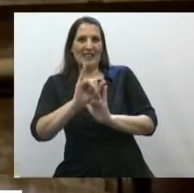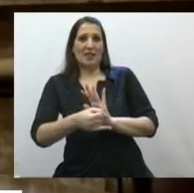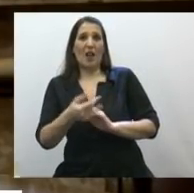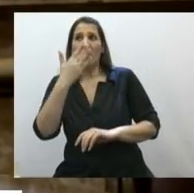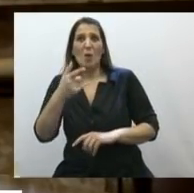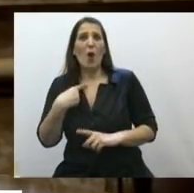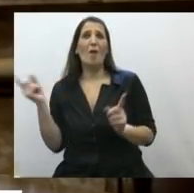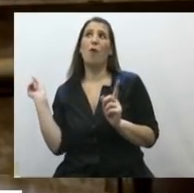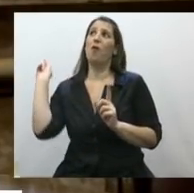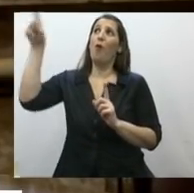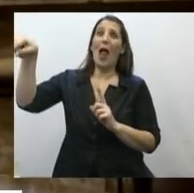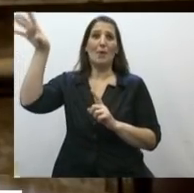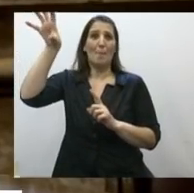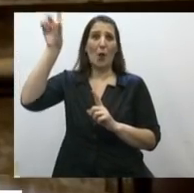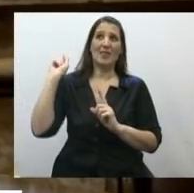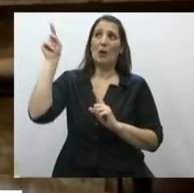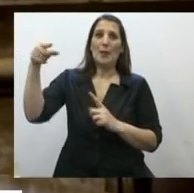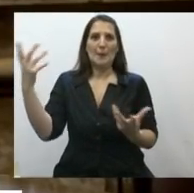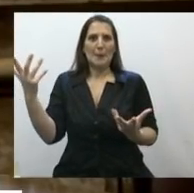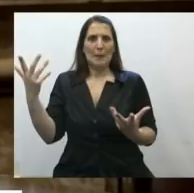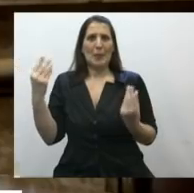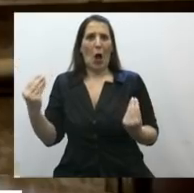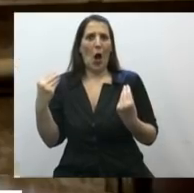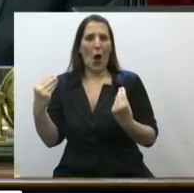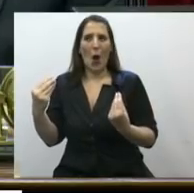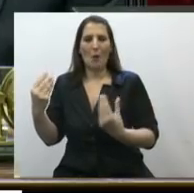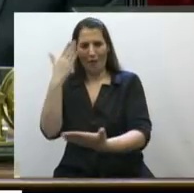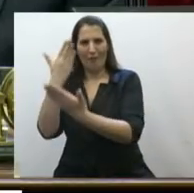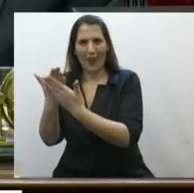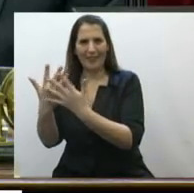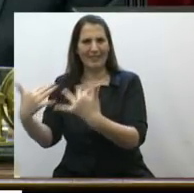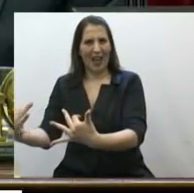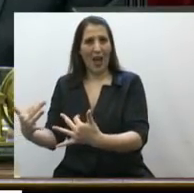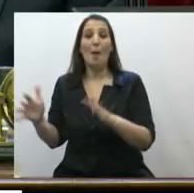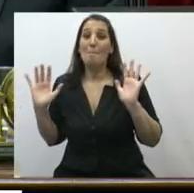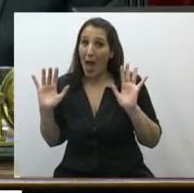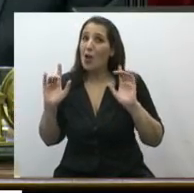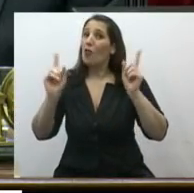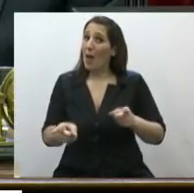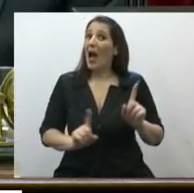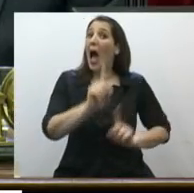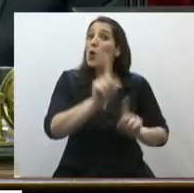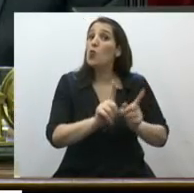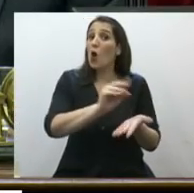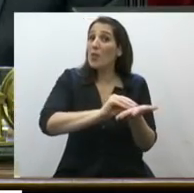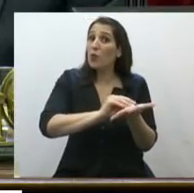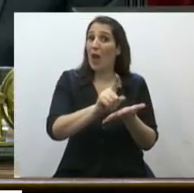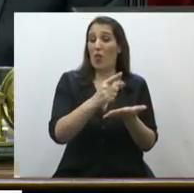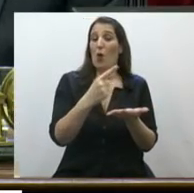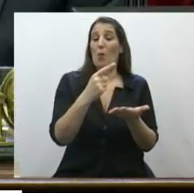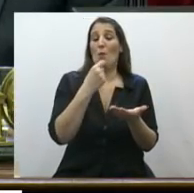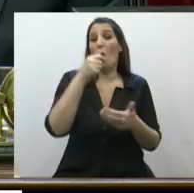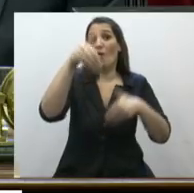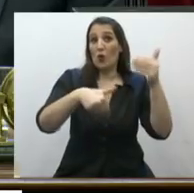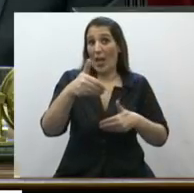pero al mismo tiempo esos diputados, si votan en contra de este proyecto, no van a poder entrar a sus casas. Y la verdad